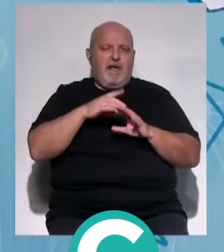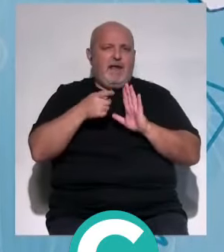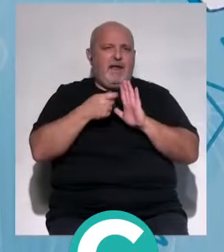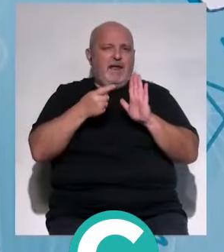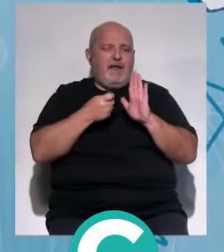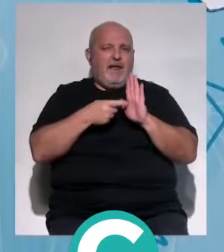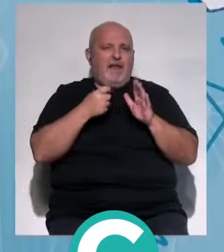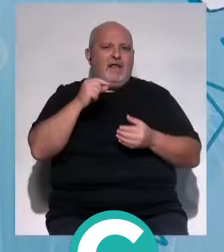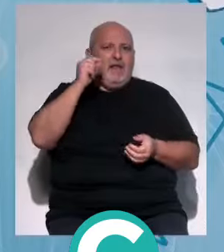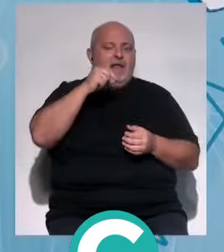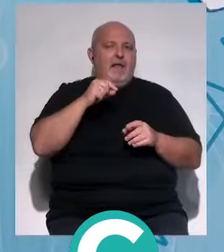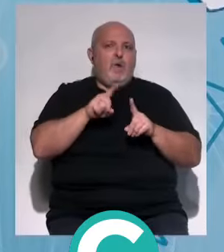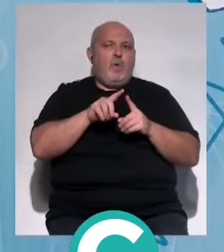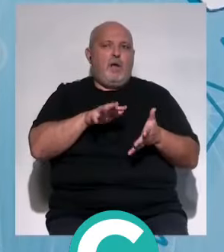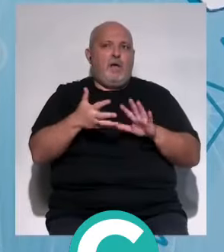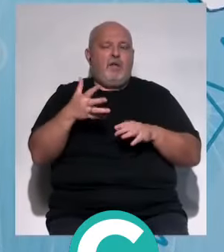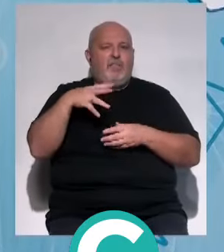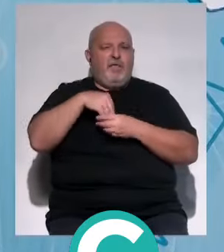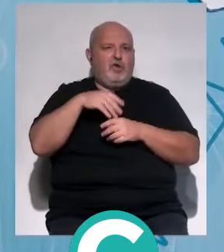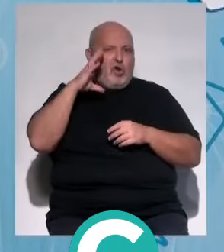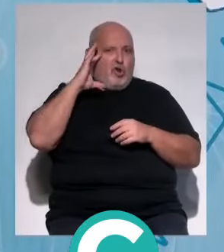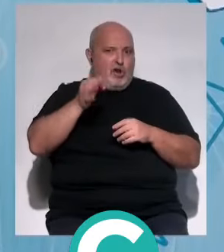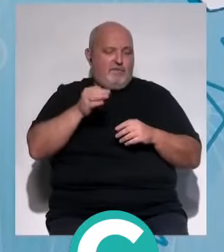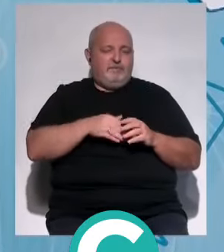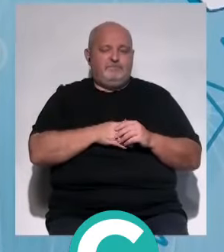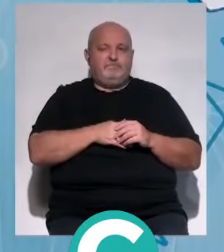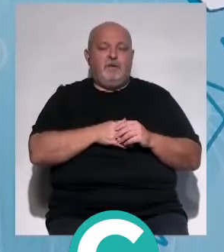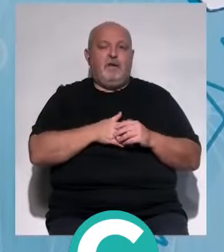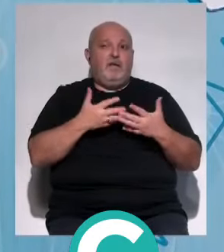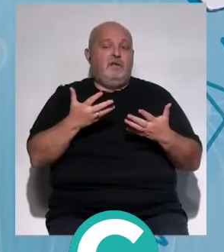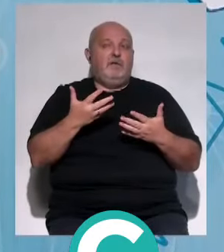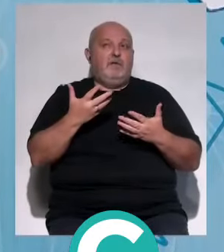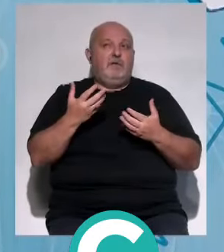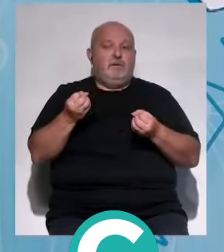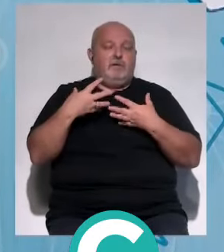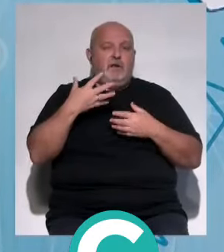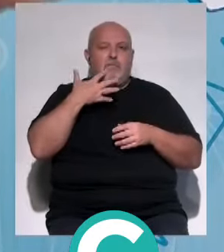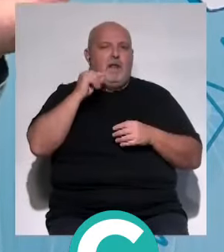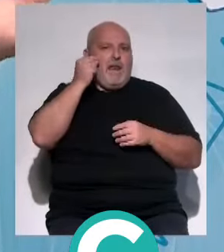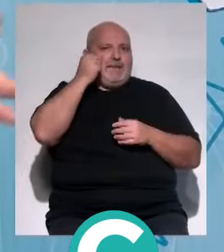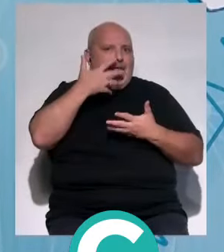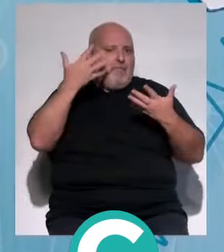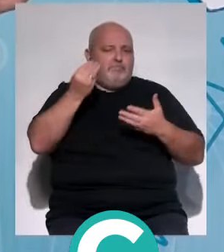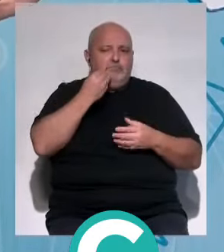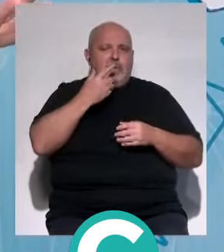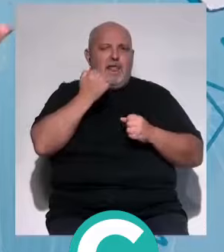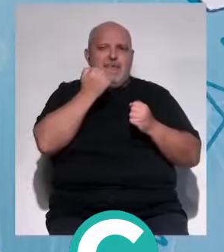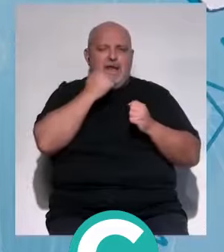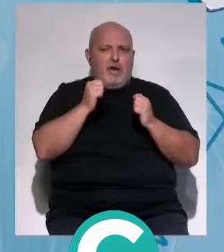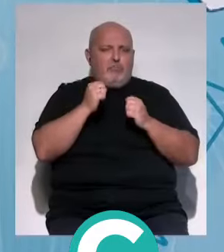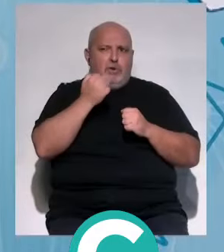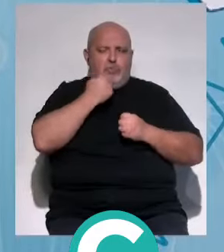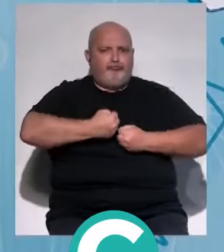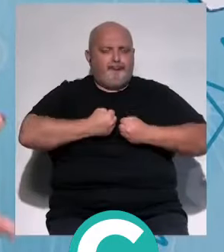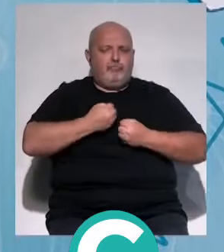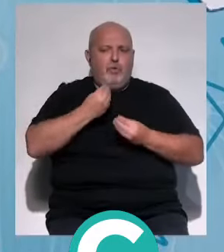efectos de la quimioterapia, pero dentro de una lógica. Si a ti te han dicho que las lentejas son buenísimas para el hierro y te